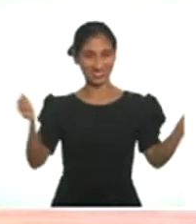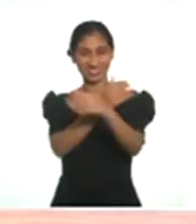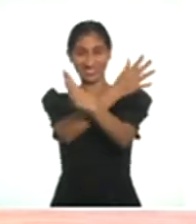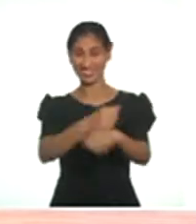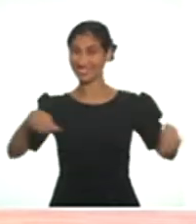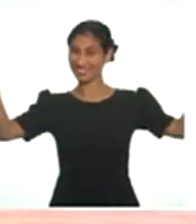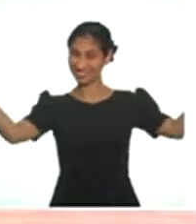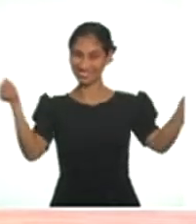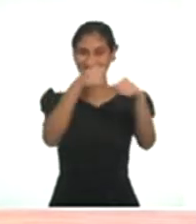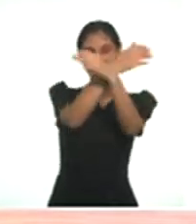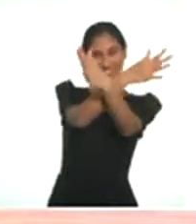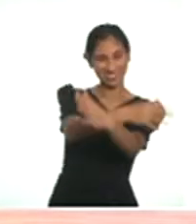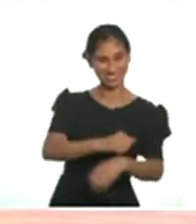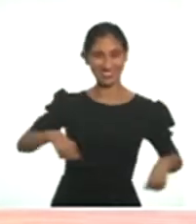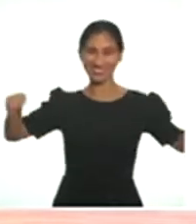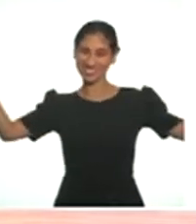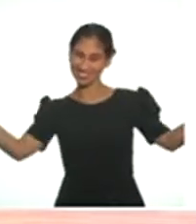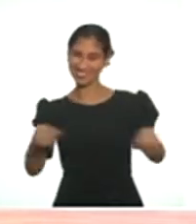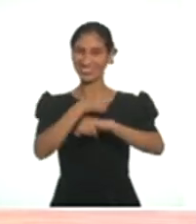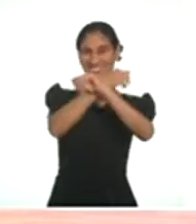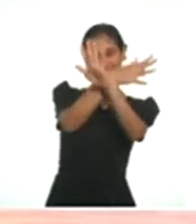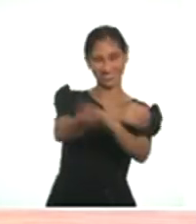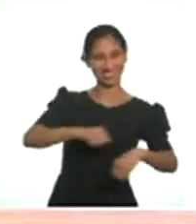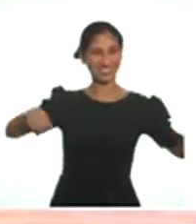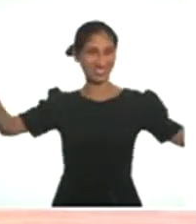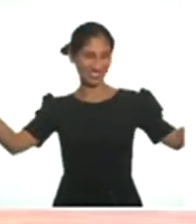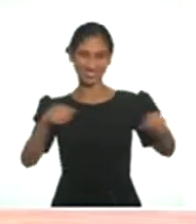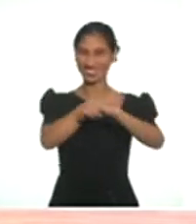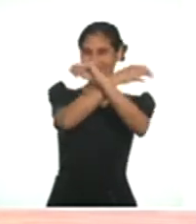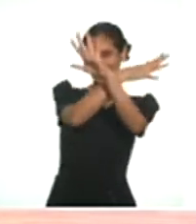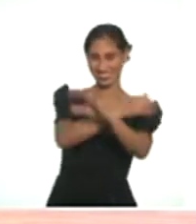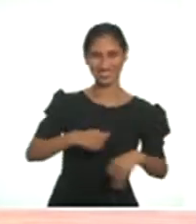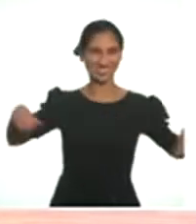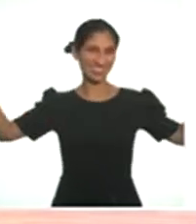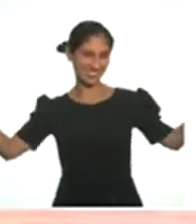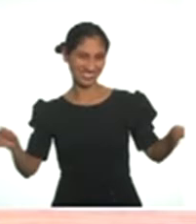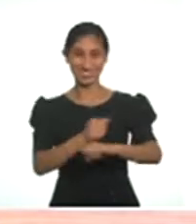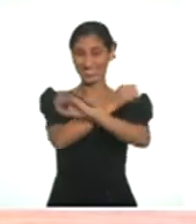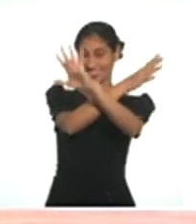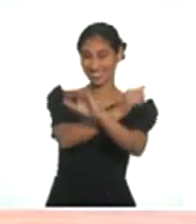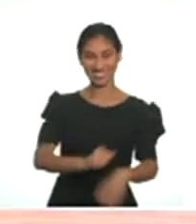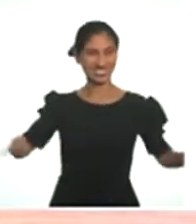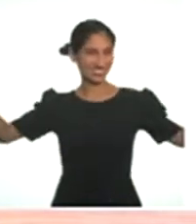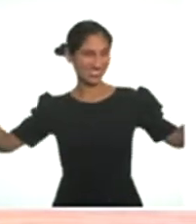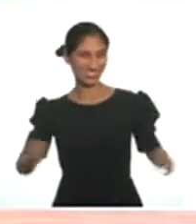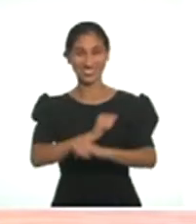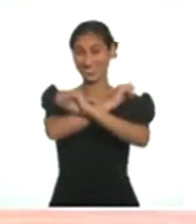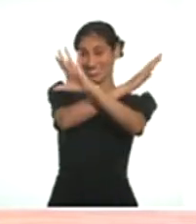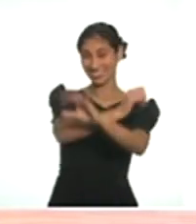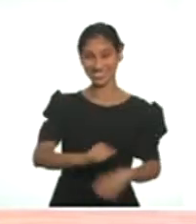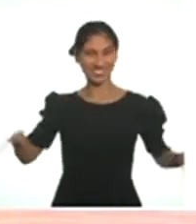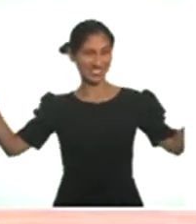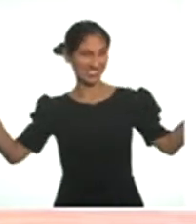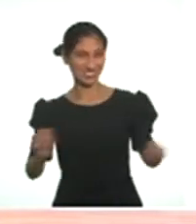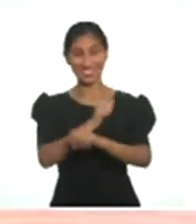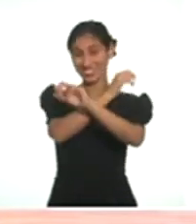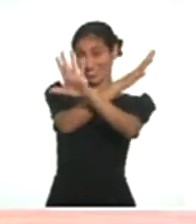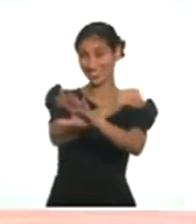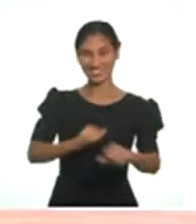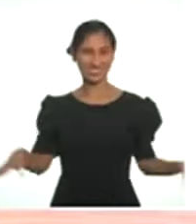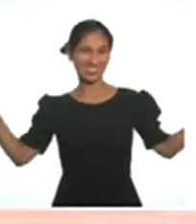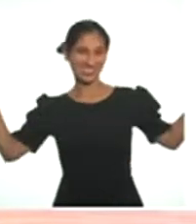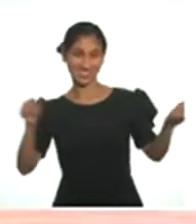1, va. 1, 2, 3, 4, 5, 6,